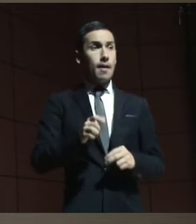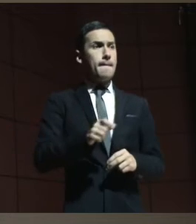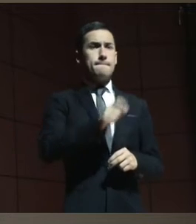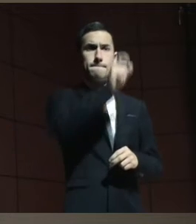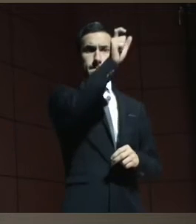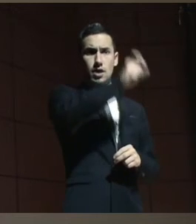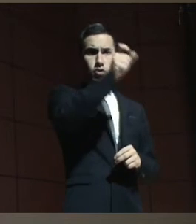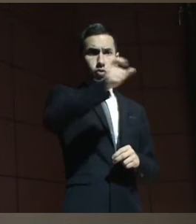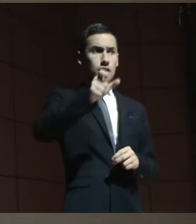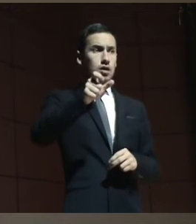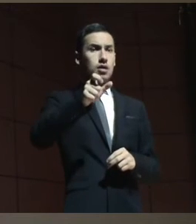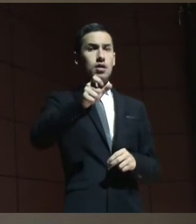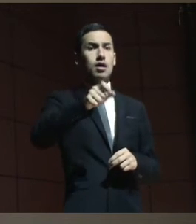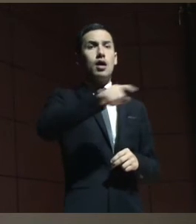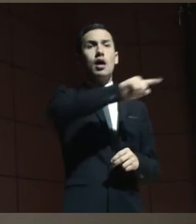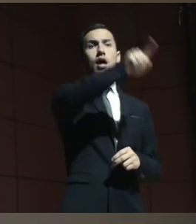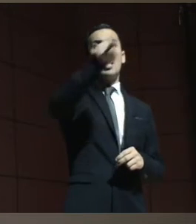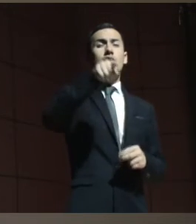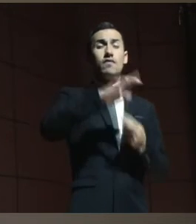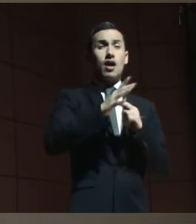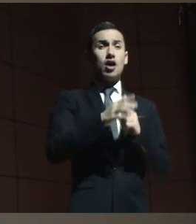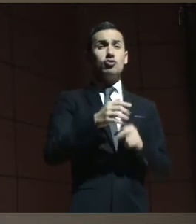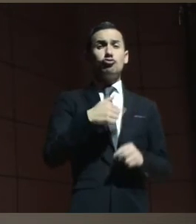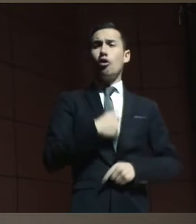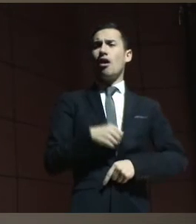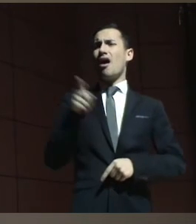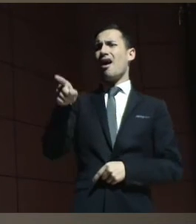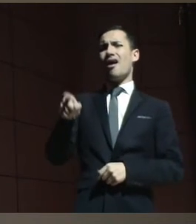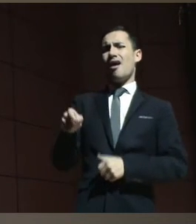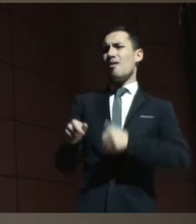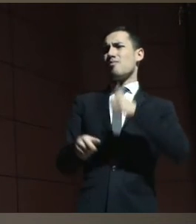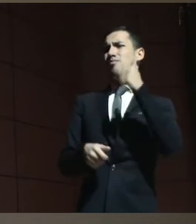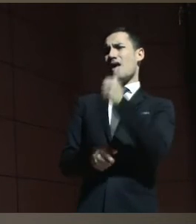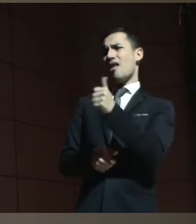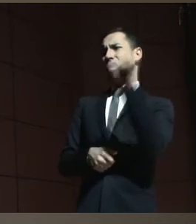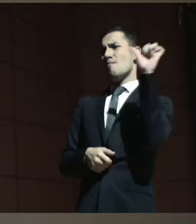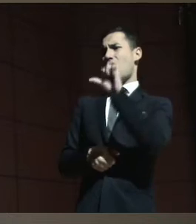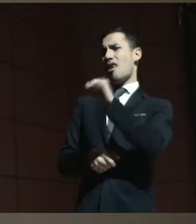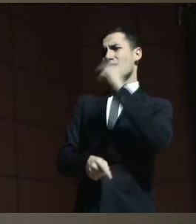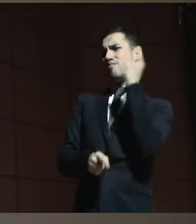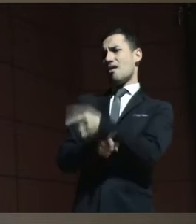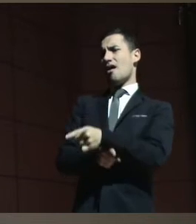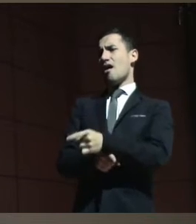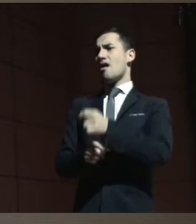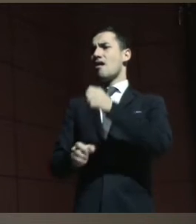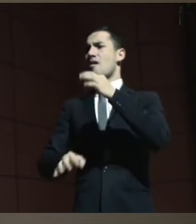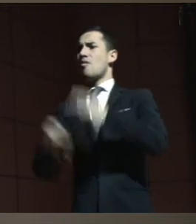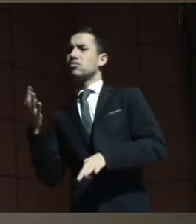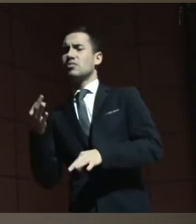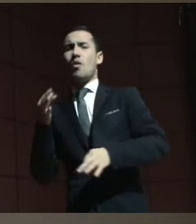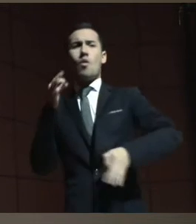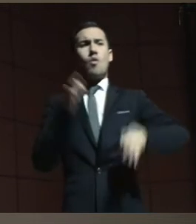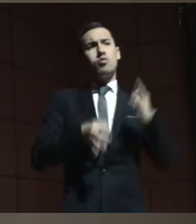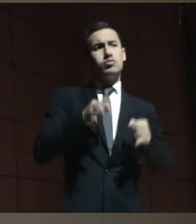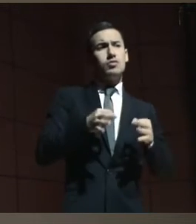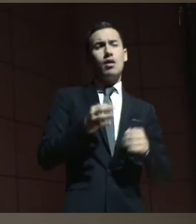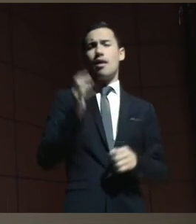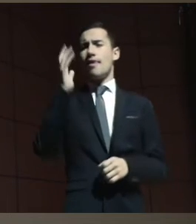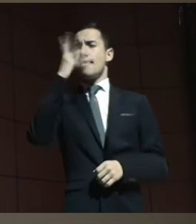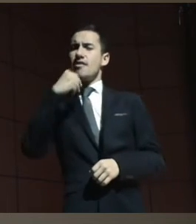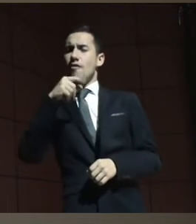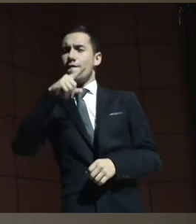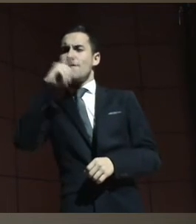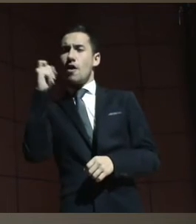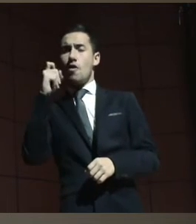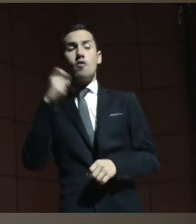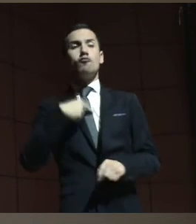para establecer qué es lo bueno y lo malo, qué es lo justo y lo injusto, qué es lo lindo y lo feo, y qué es quién puede